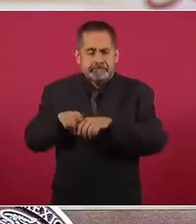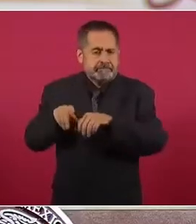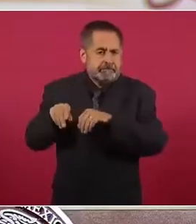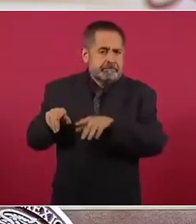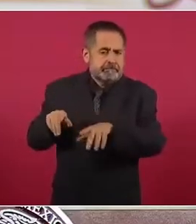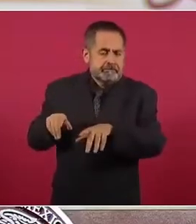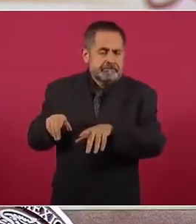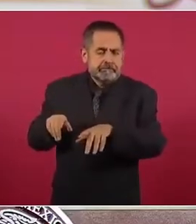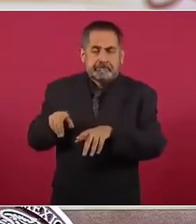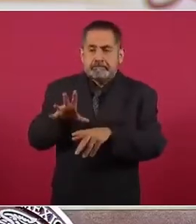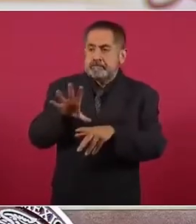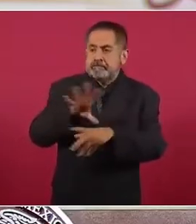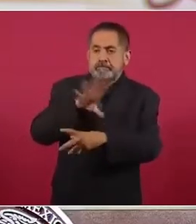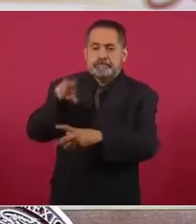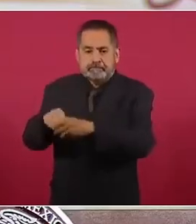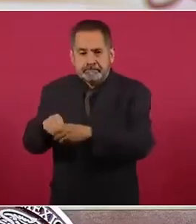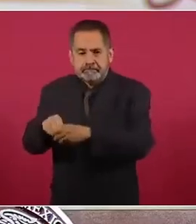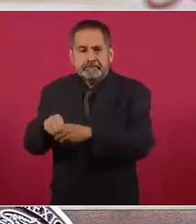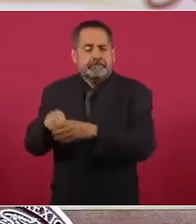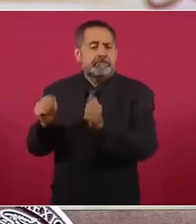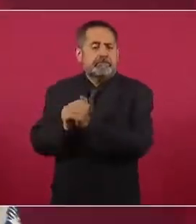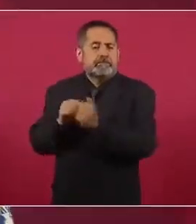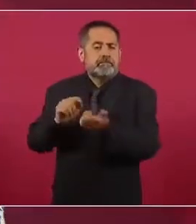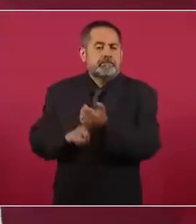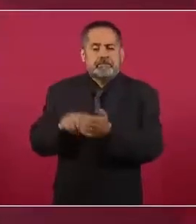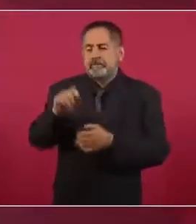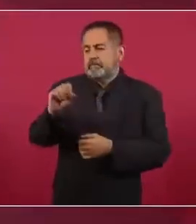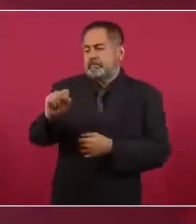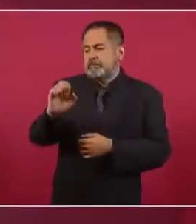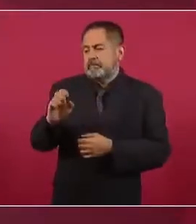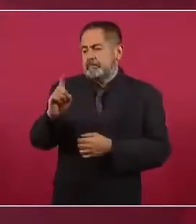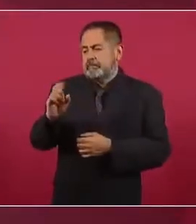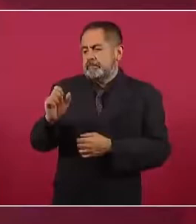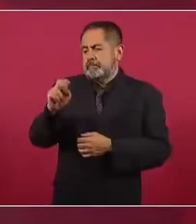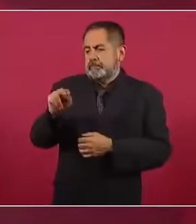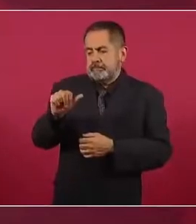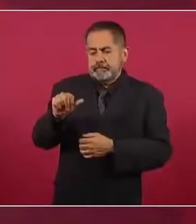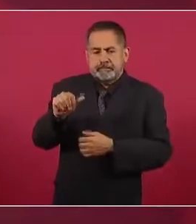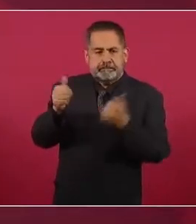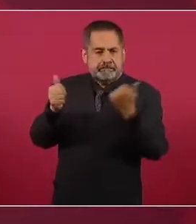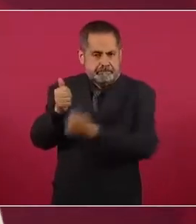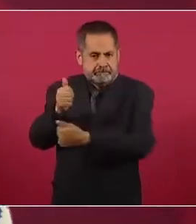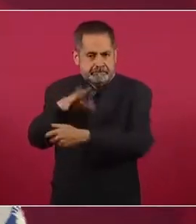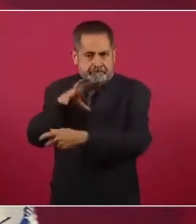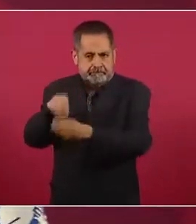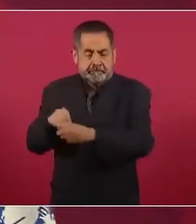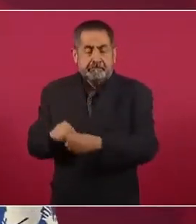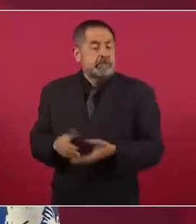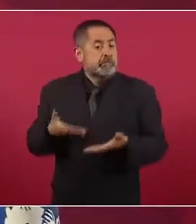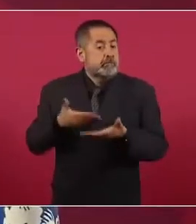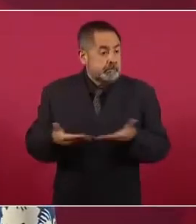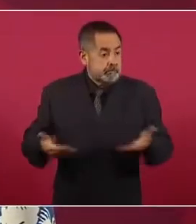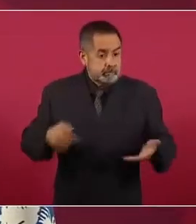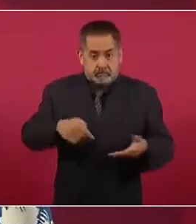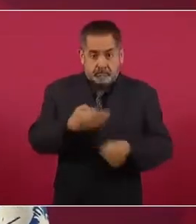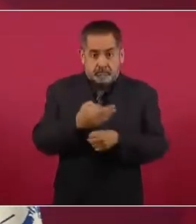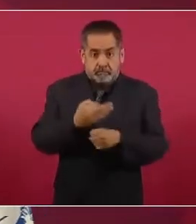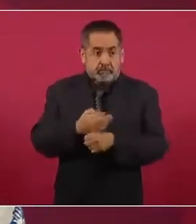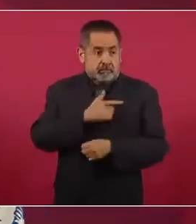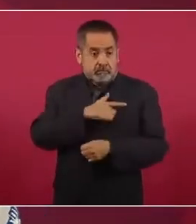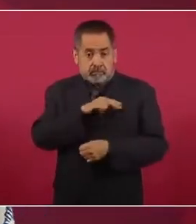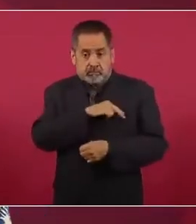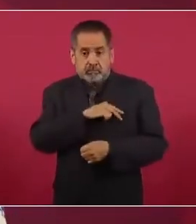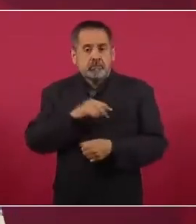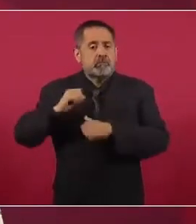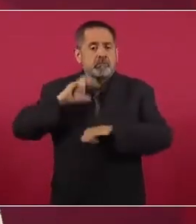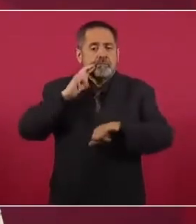integre a la Secretaría de la Defensa Nacional. Actualmente, la parte administrativa de la Guardia Nacional está a cargo de